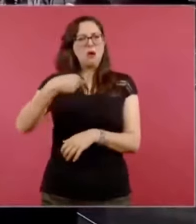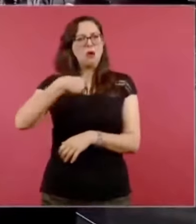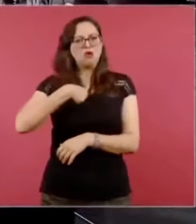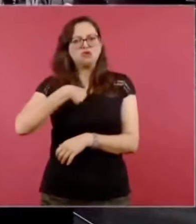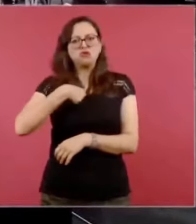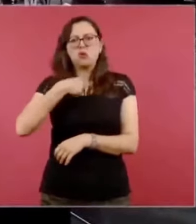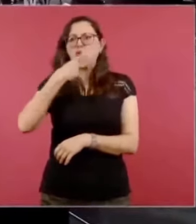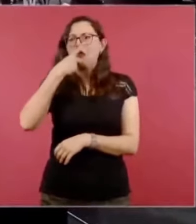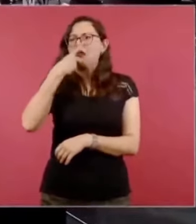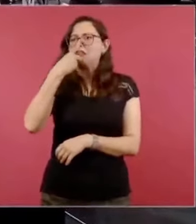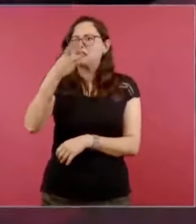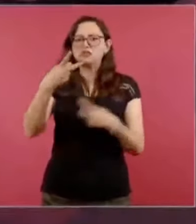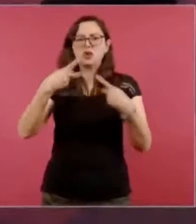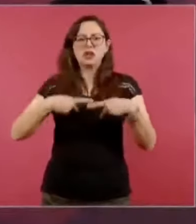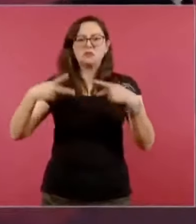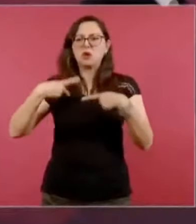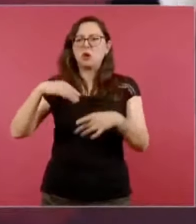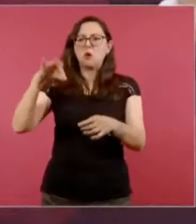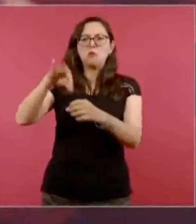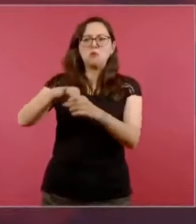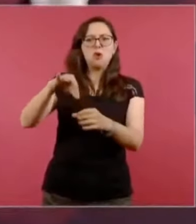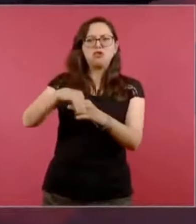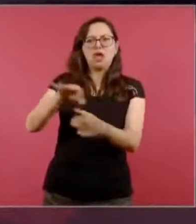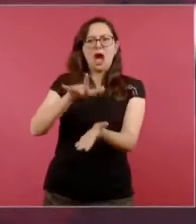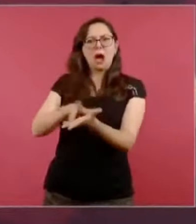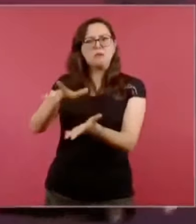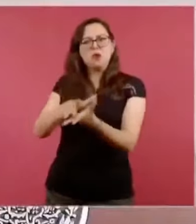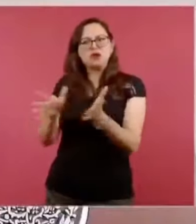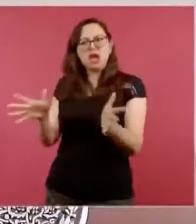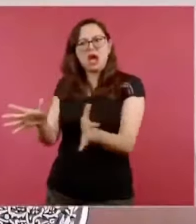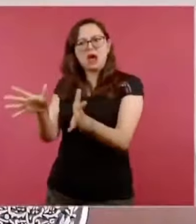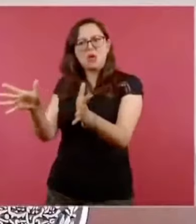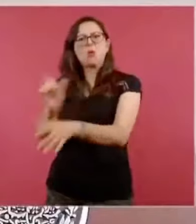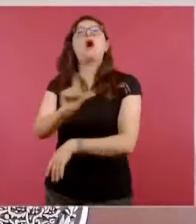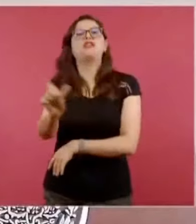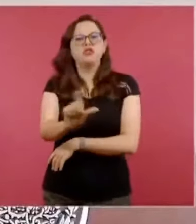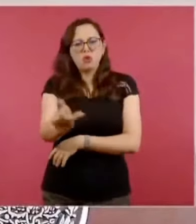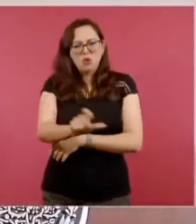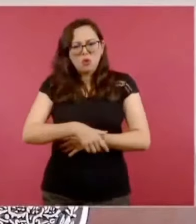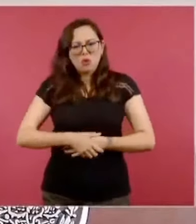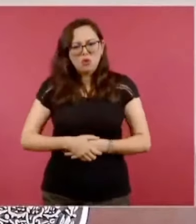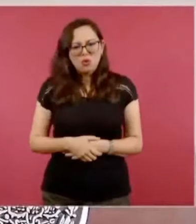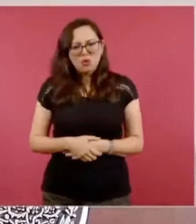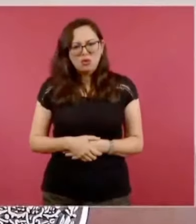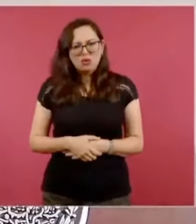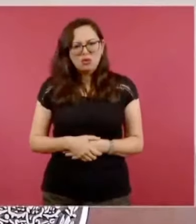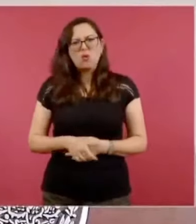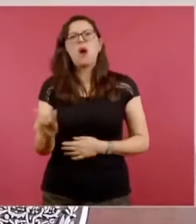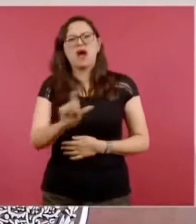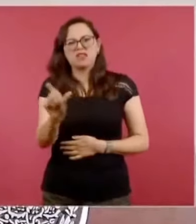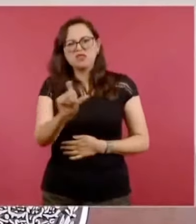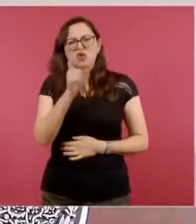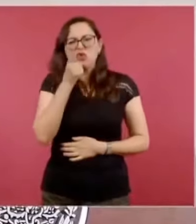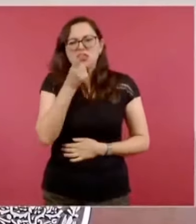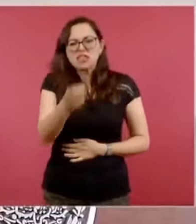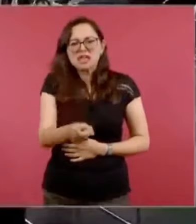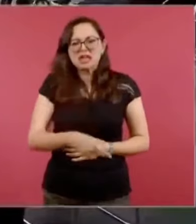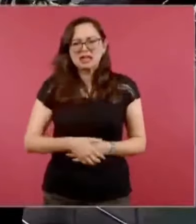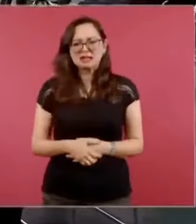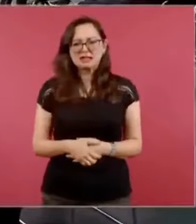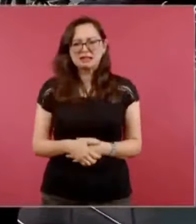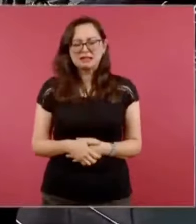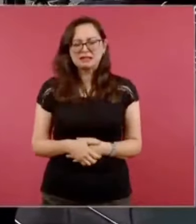voten por este partido, nunca, pero hay una realidad